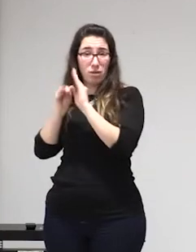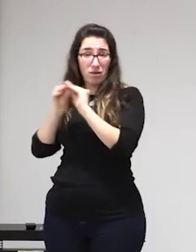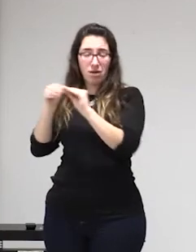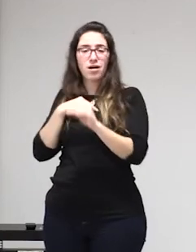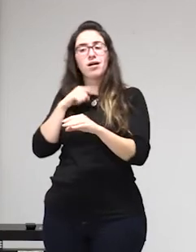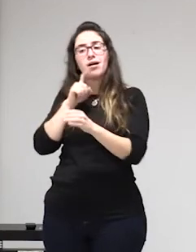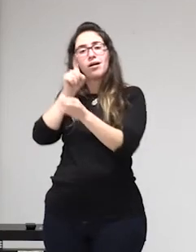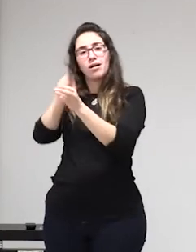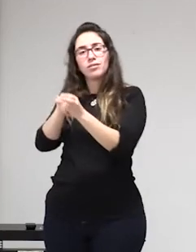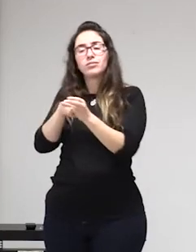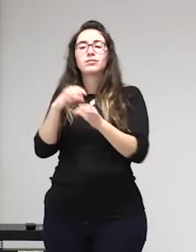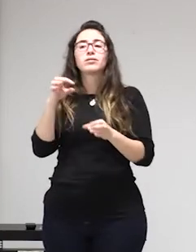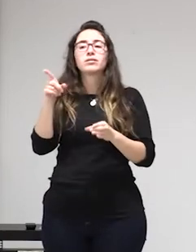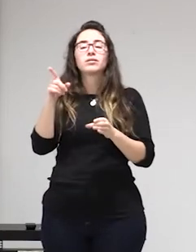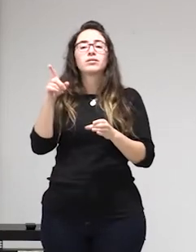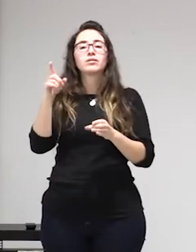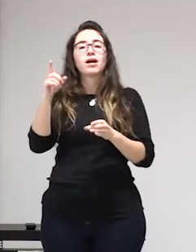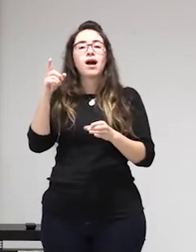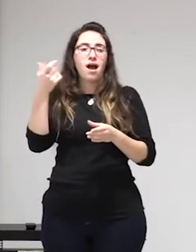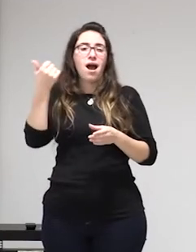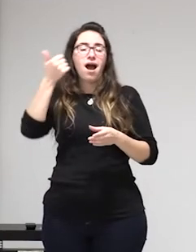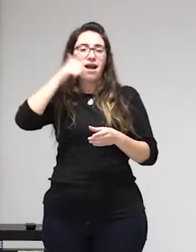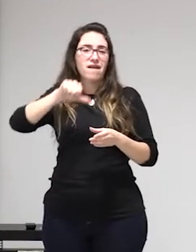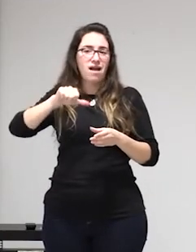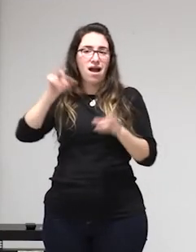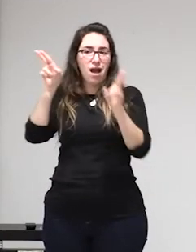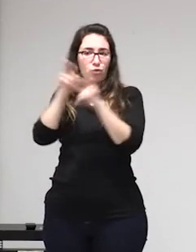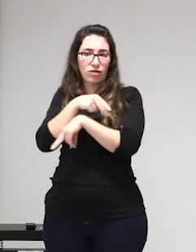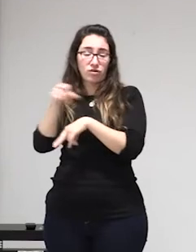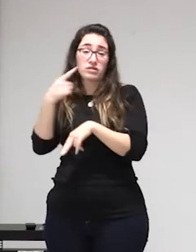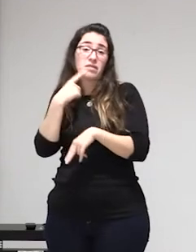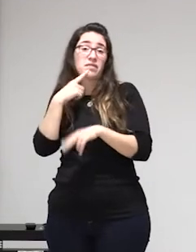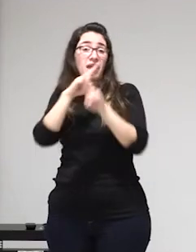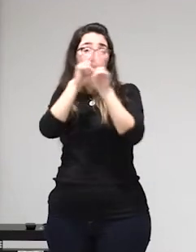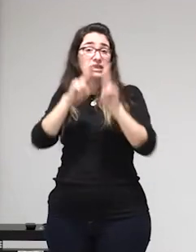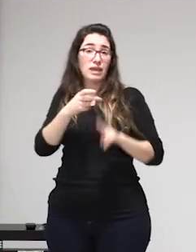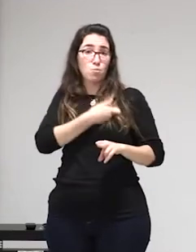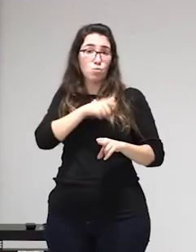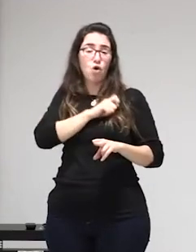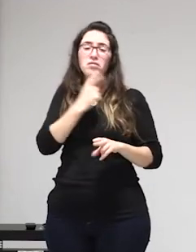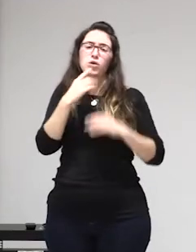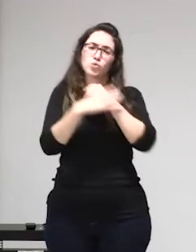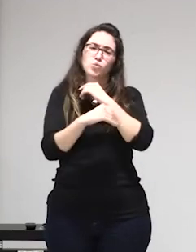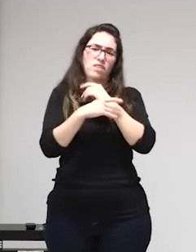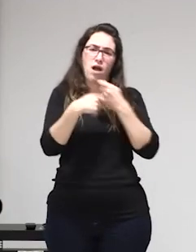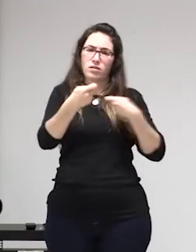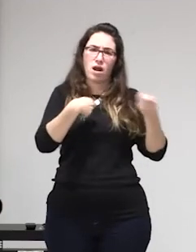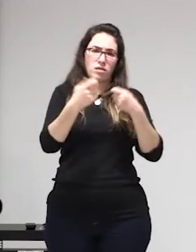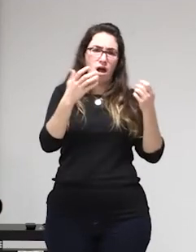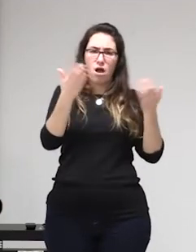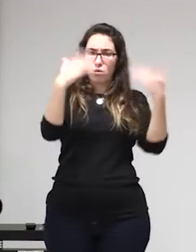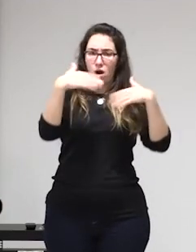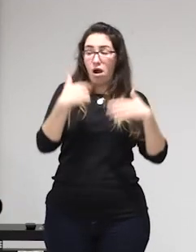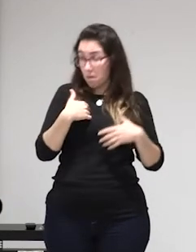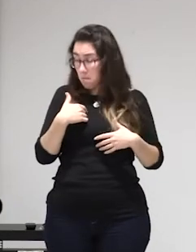vale tema de la trata vale obviamente desde el discurso abolicionista se